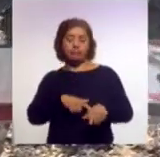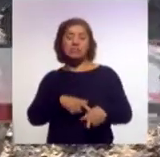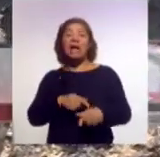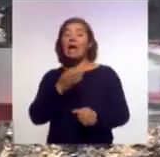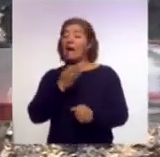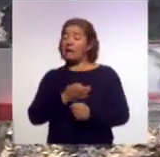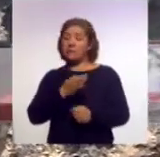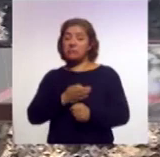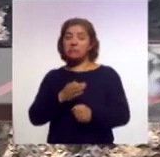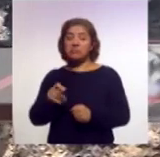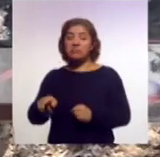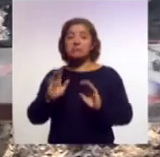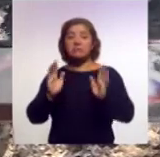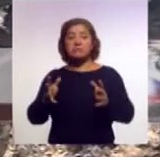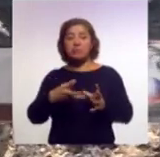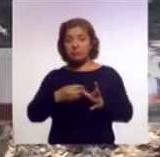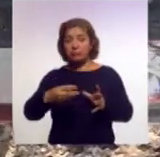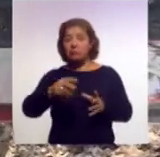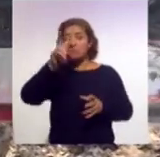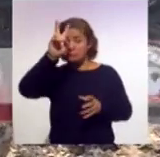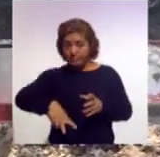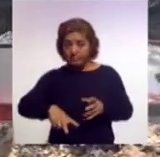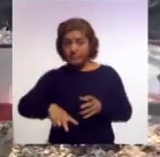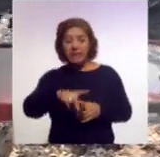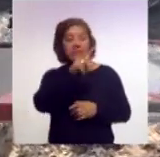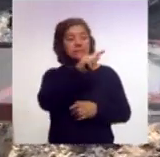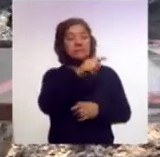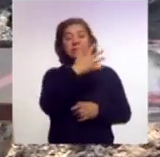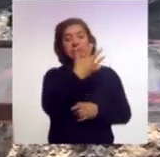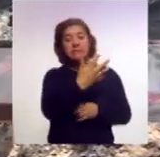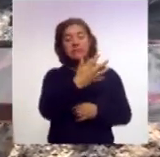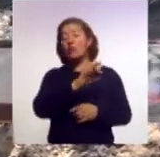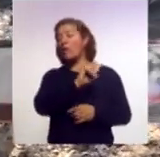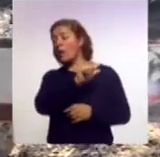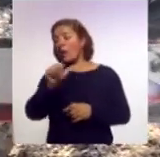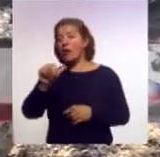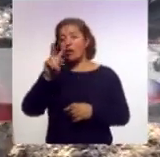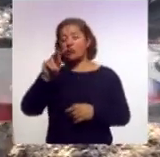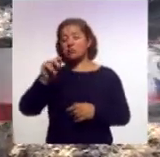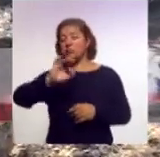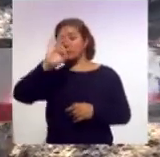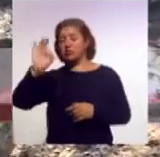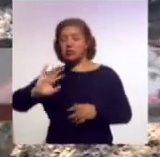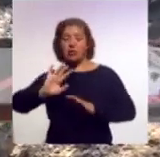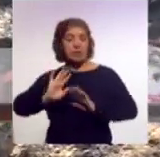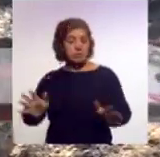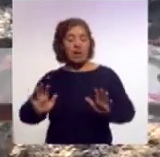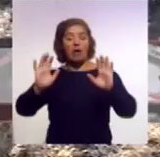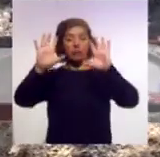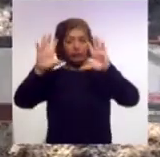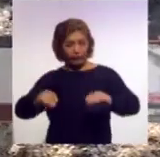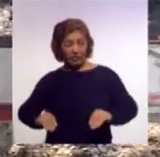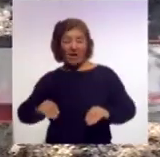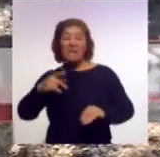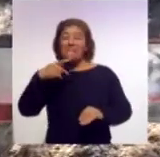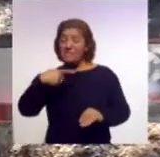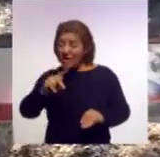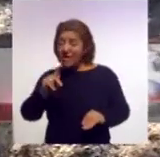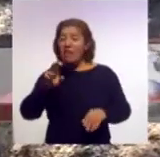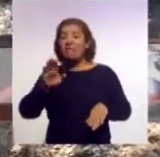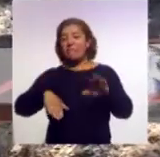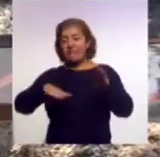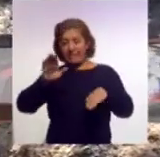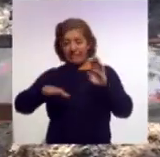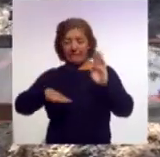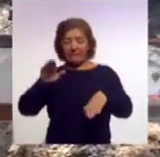reportan que han logrado sofocar de un 75 a un 80% de este incendio. Sin embargo, depende mucho de